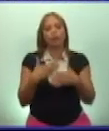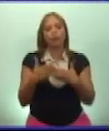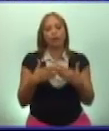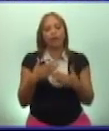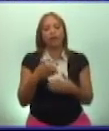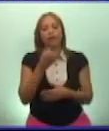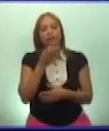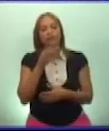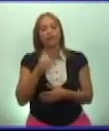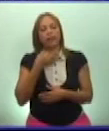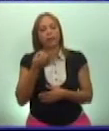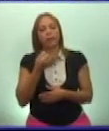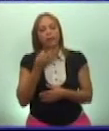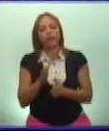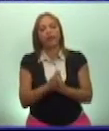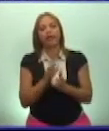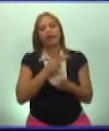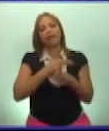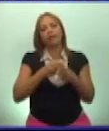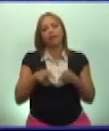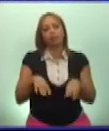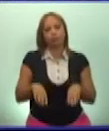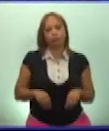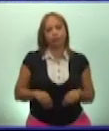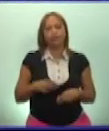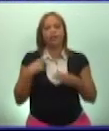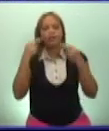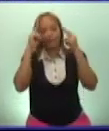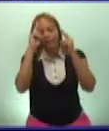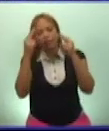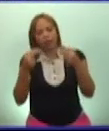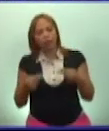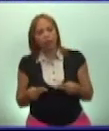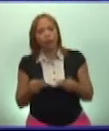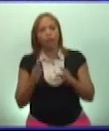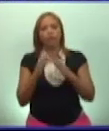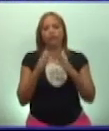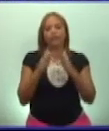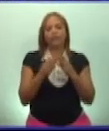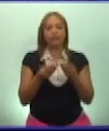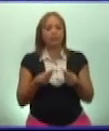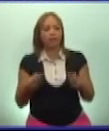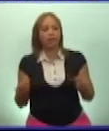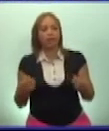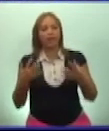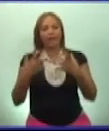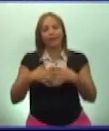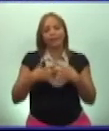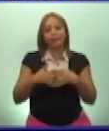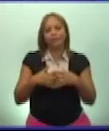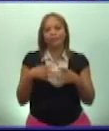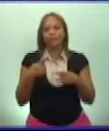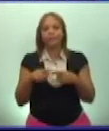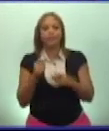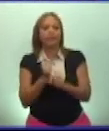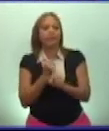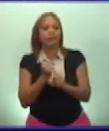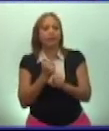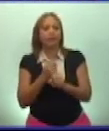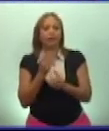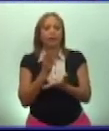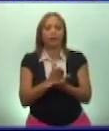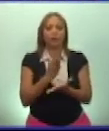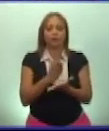Fidel en la historia me absolverá. Salud, vivienda, tierra, industria, empleo y educación.